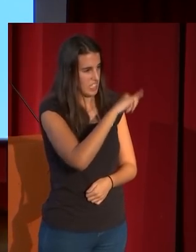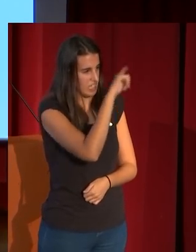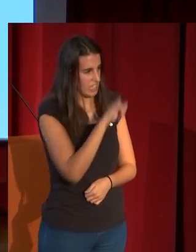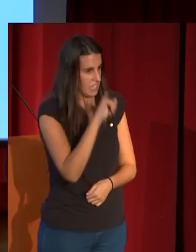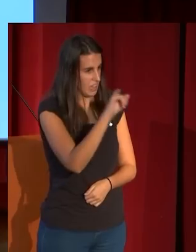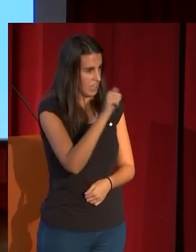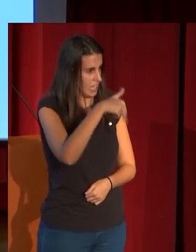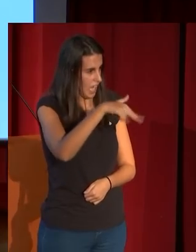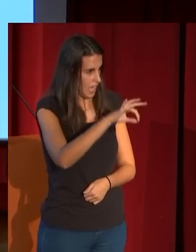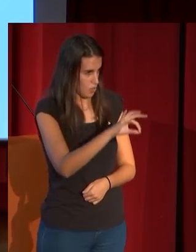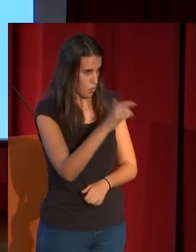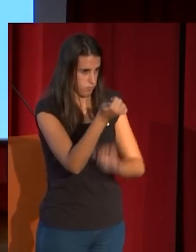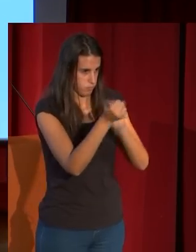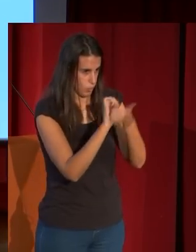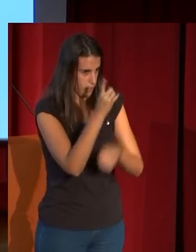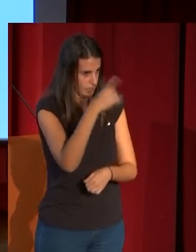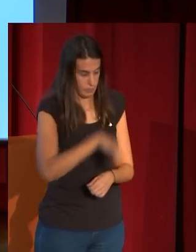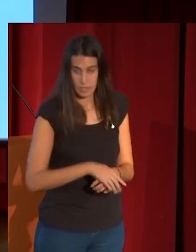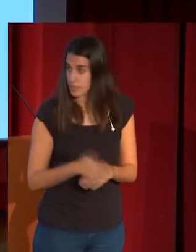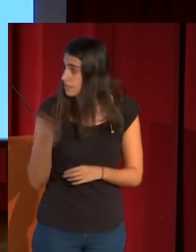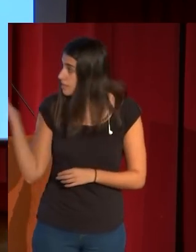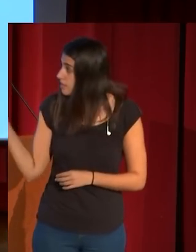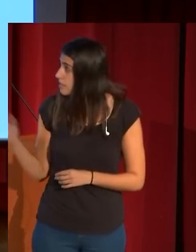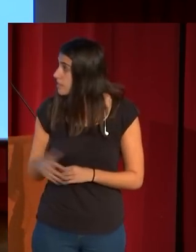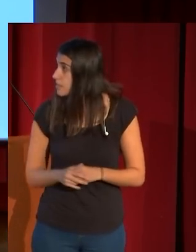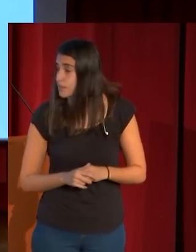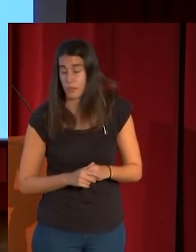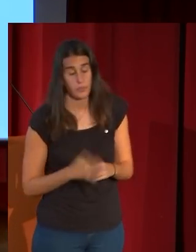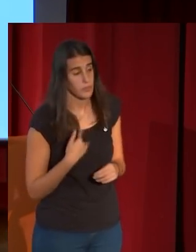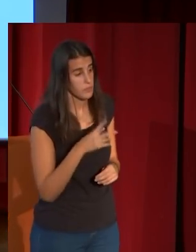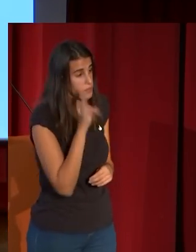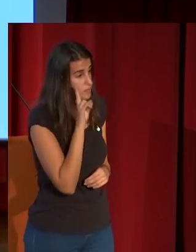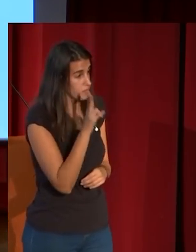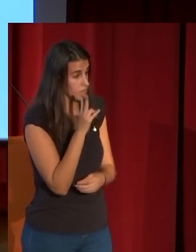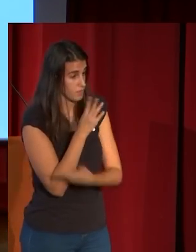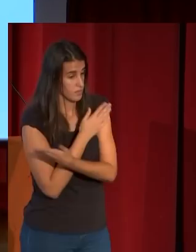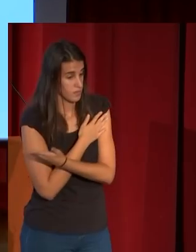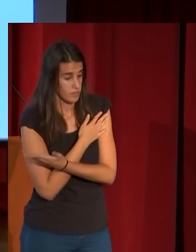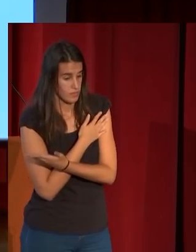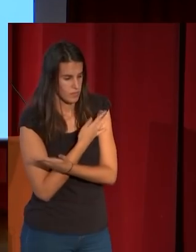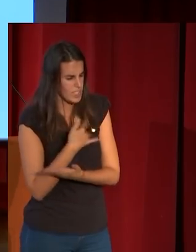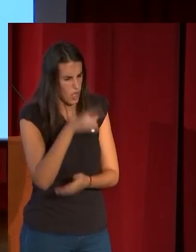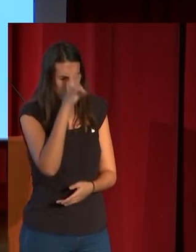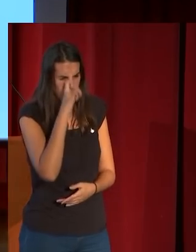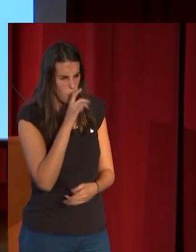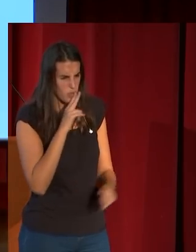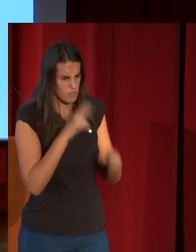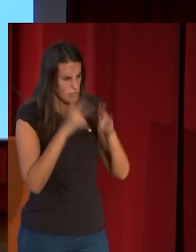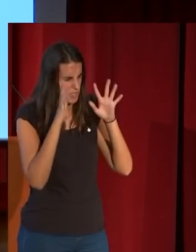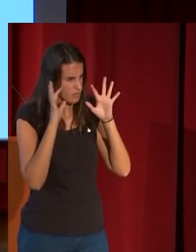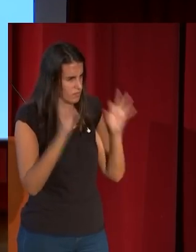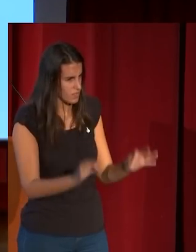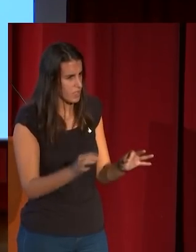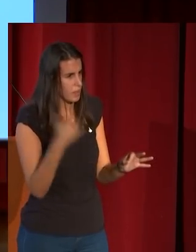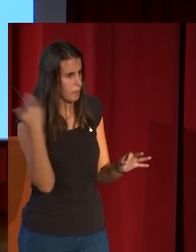esta copia que es inédita realmente la tenemos aquí, es de una colección particular, no se ha visto,